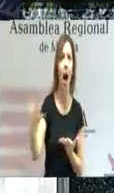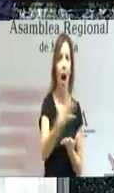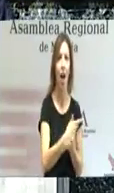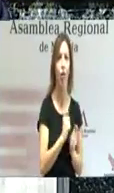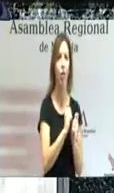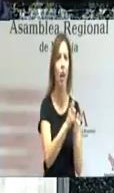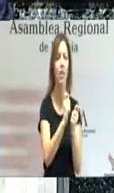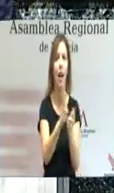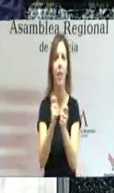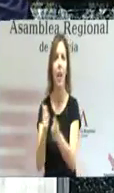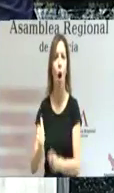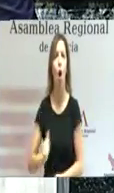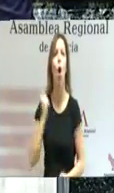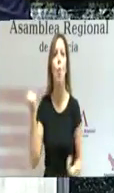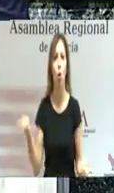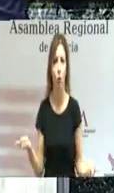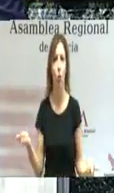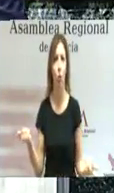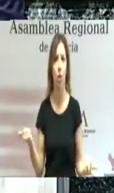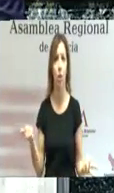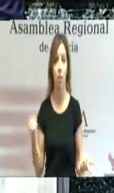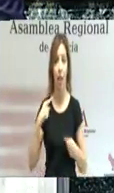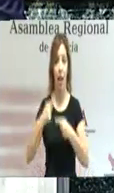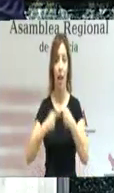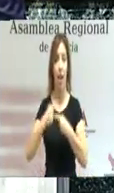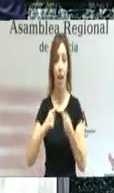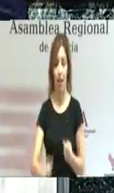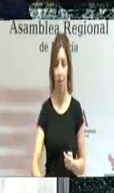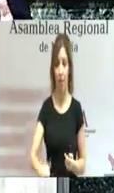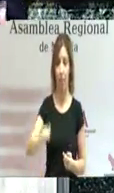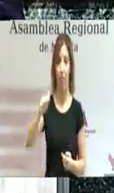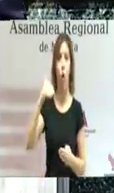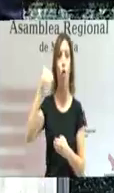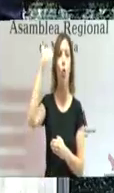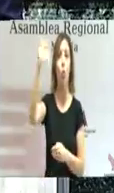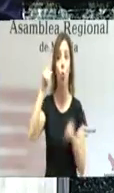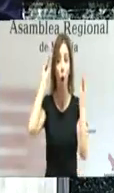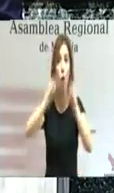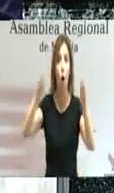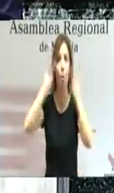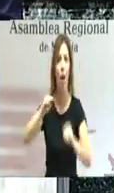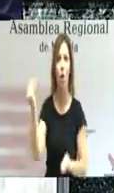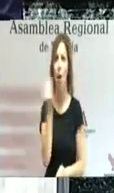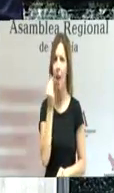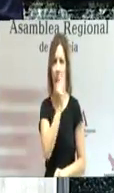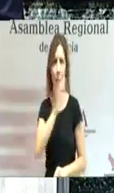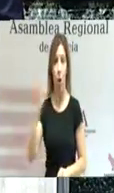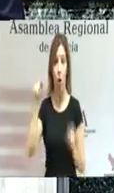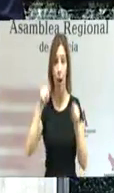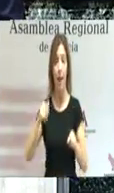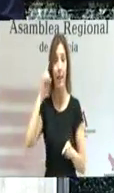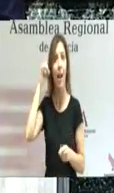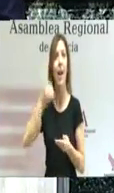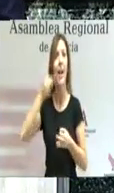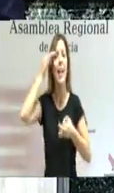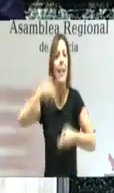una oportunidad para que nuestras generaciones más brillantes, las mejor formadas, aquellas en que creemos, puedan